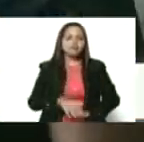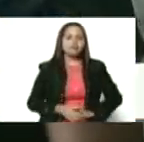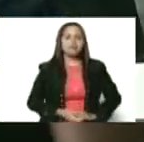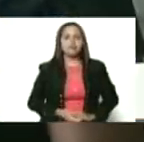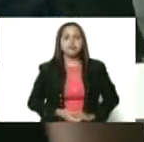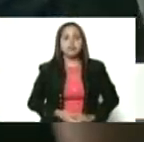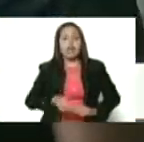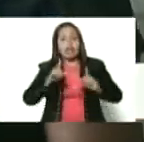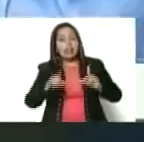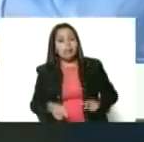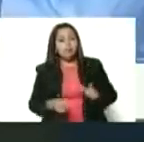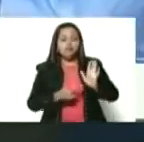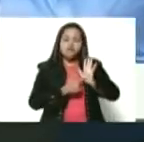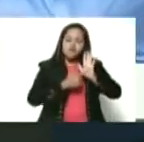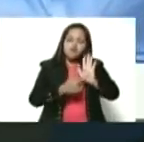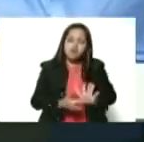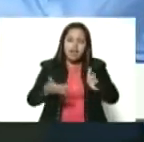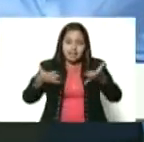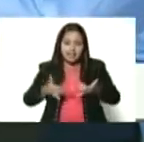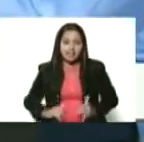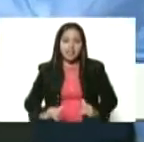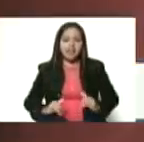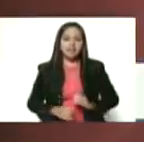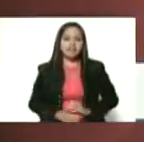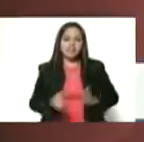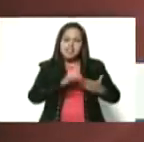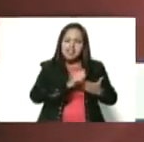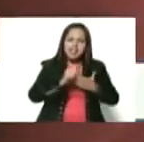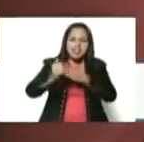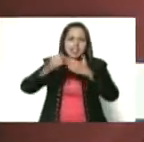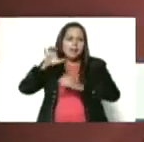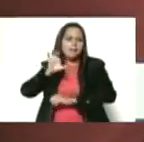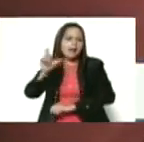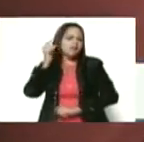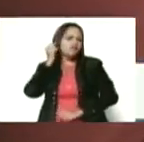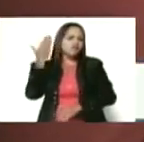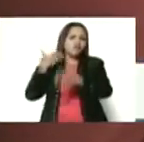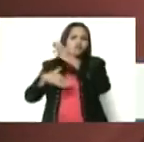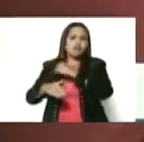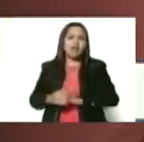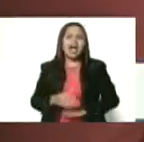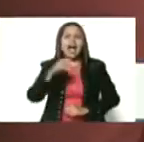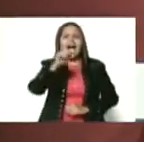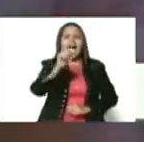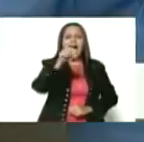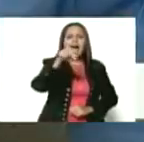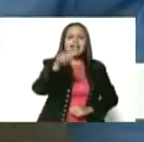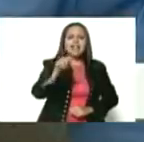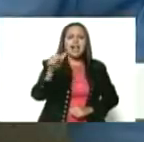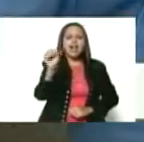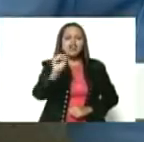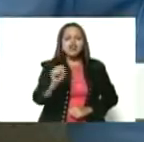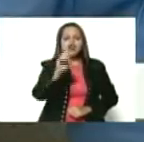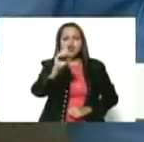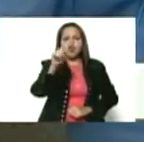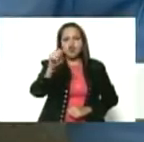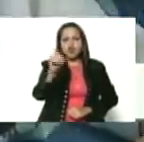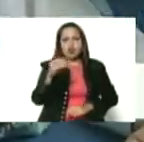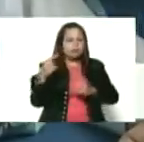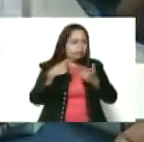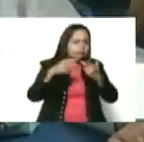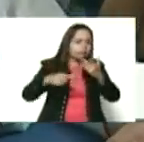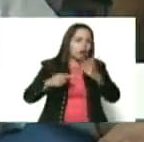reafirmamos como hijas de las heroínas de la patria, como hijas de Ana Soto, Eulalia Burós, Juana Ramírez la